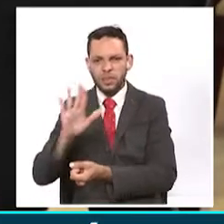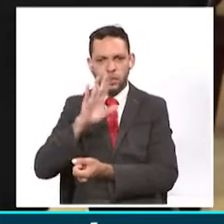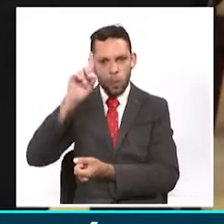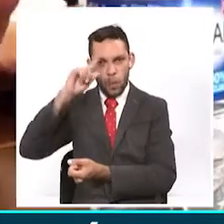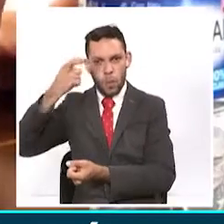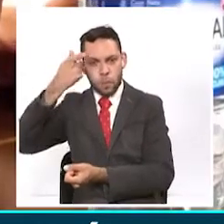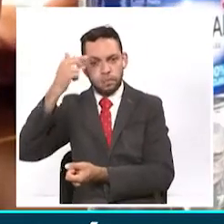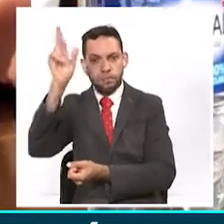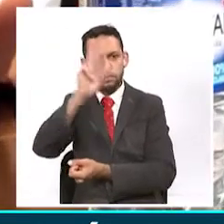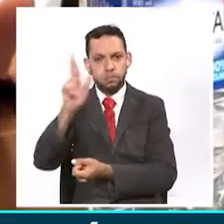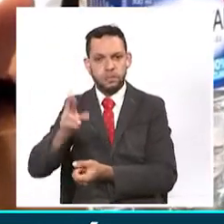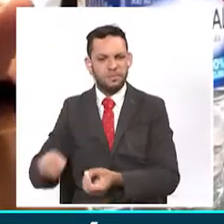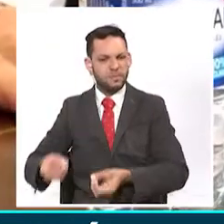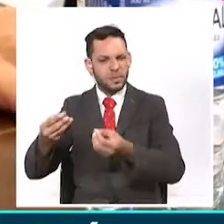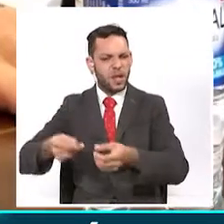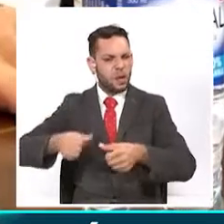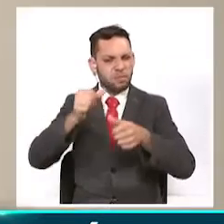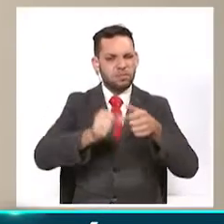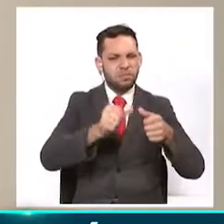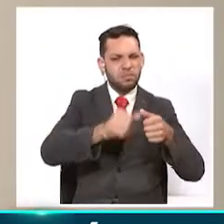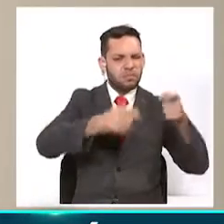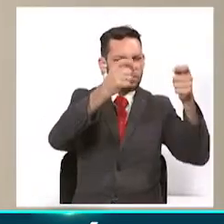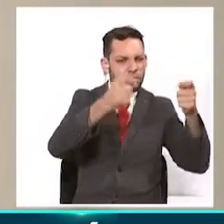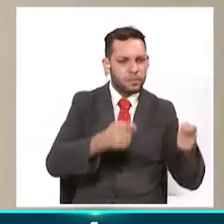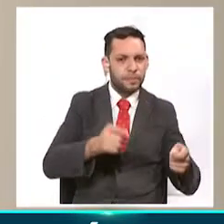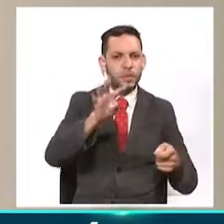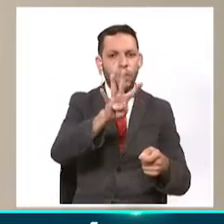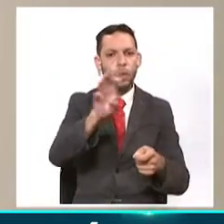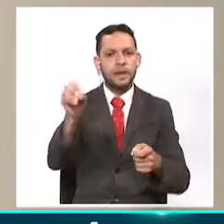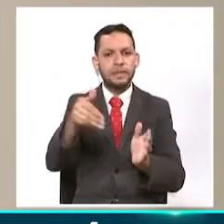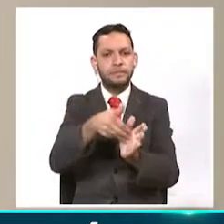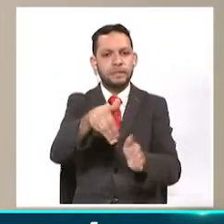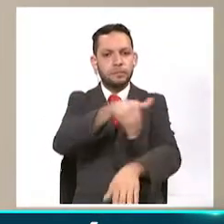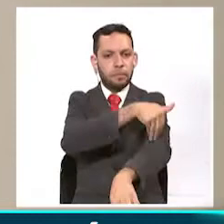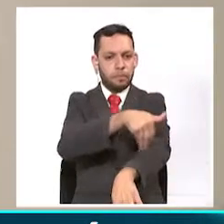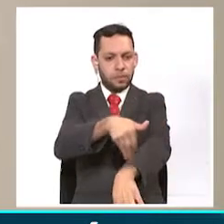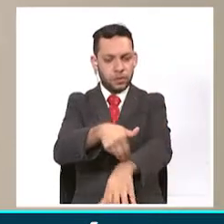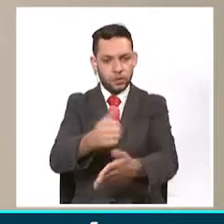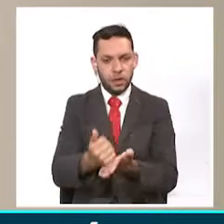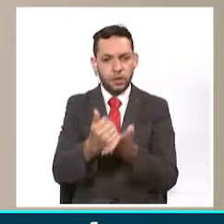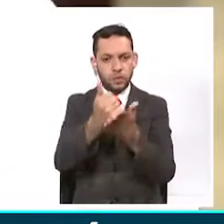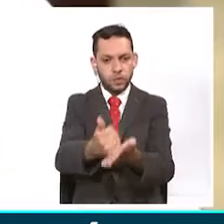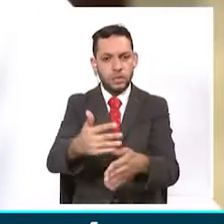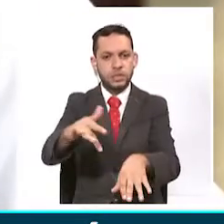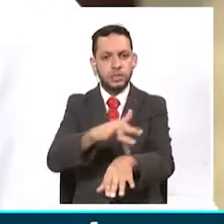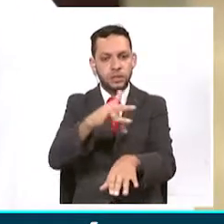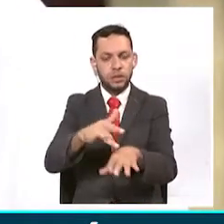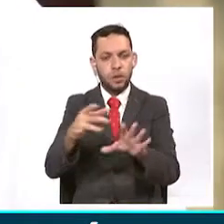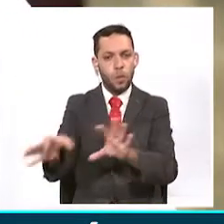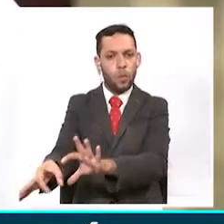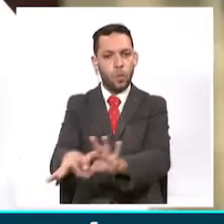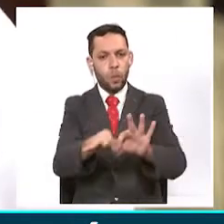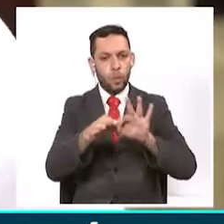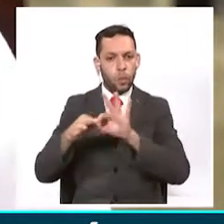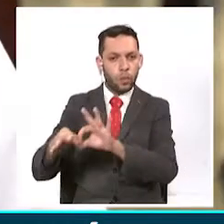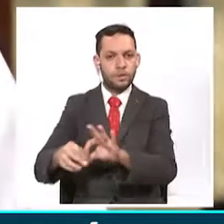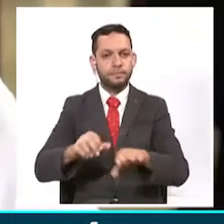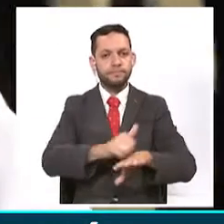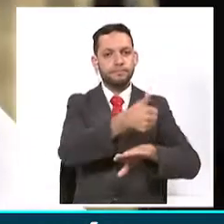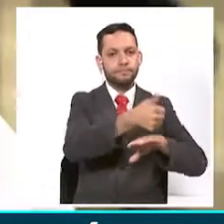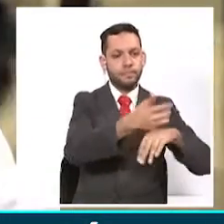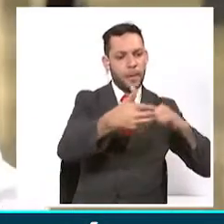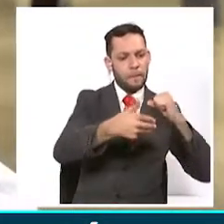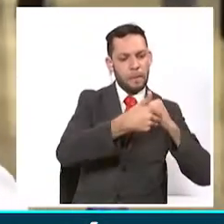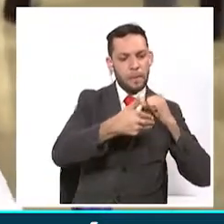de Risaralda, se estima una inversión inicial por el orden de los 40 mil millones de pesos y según lo manifestado por el Director Nacional del SENA, su